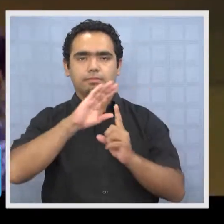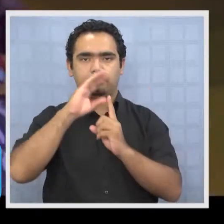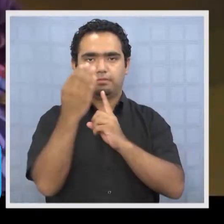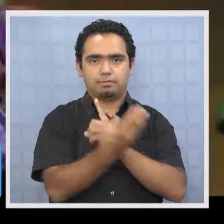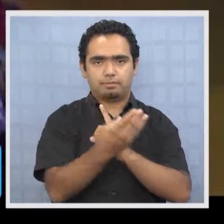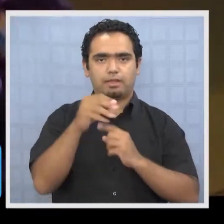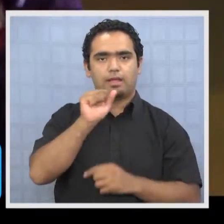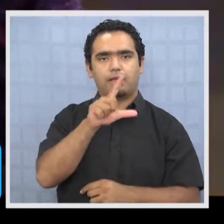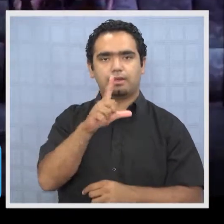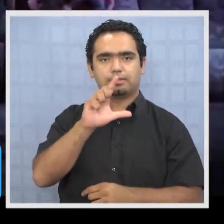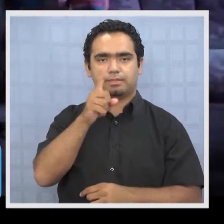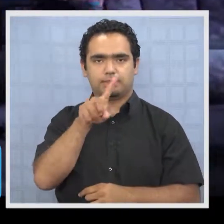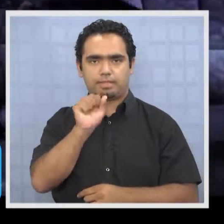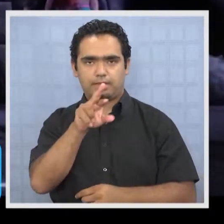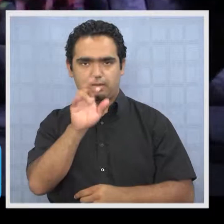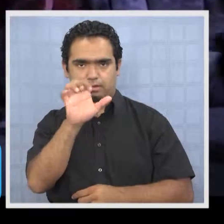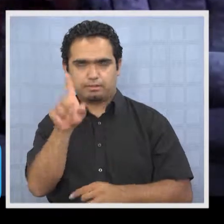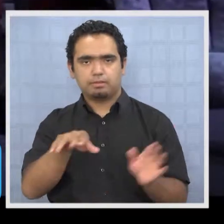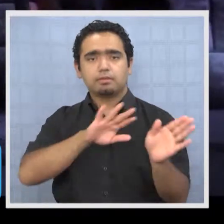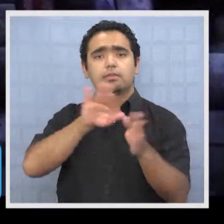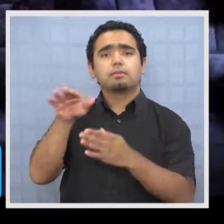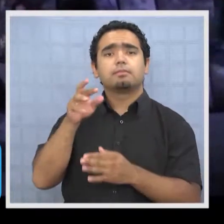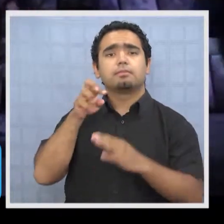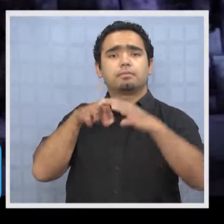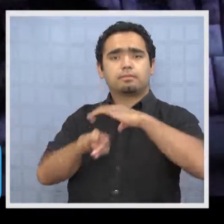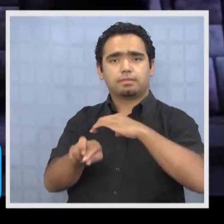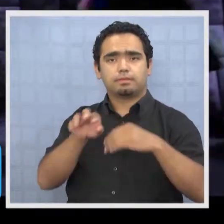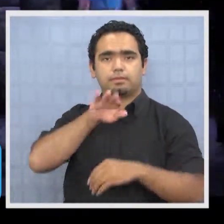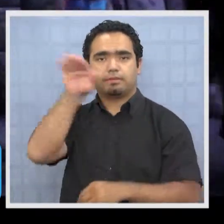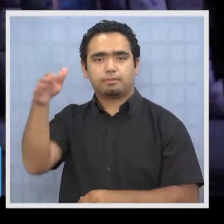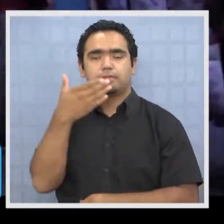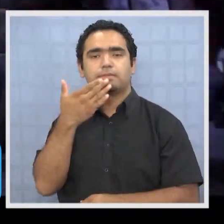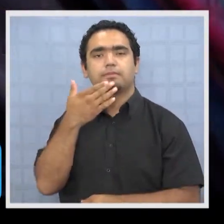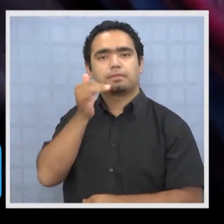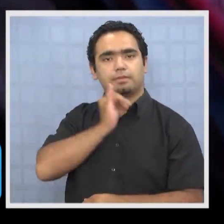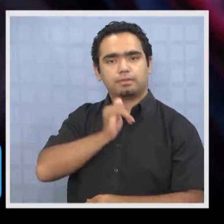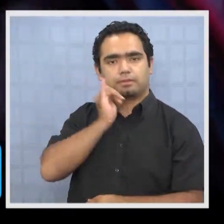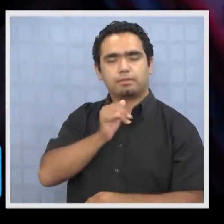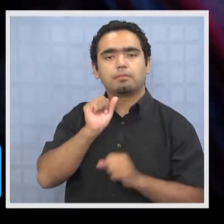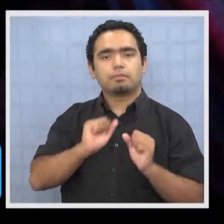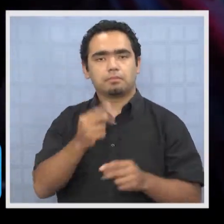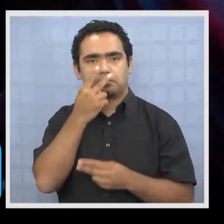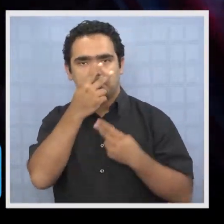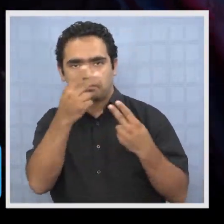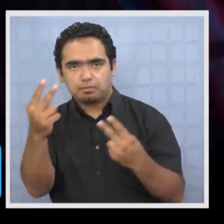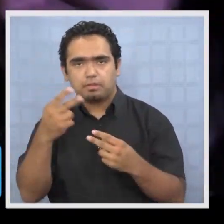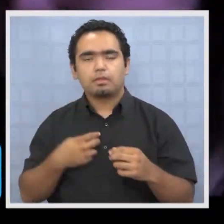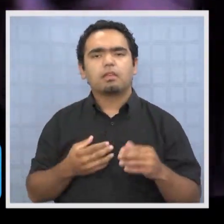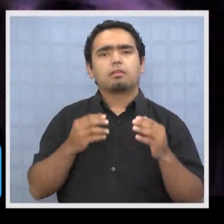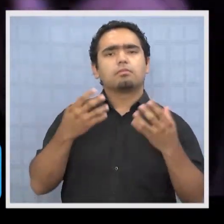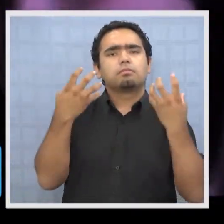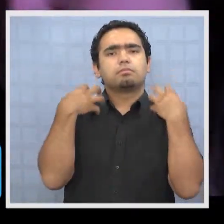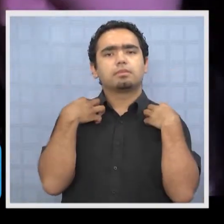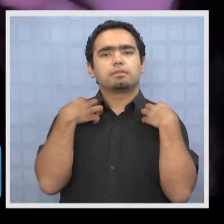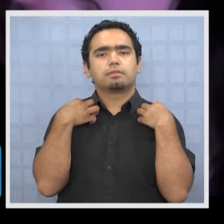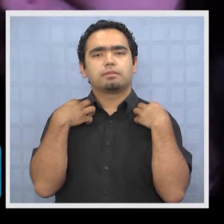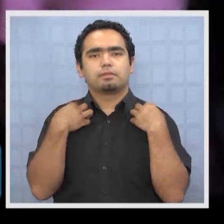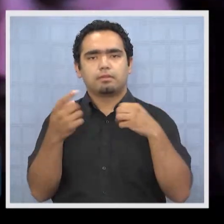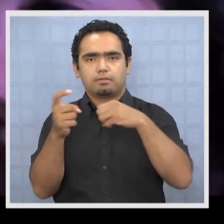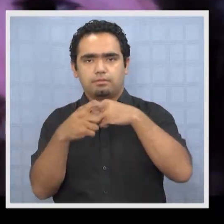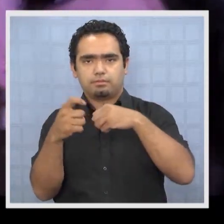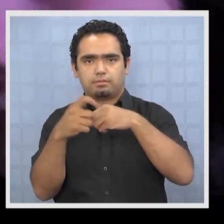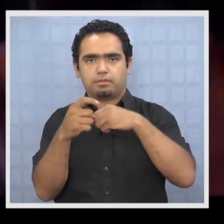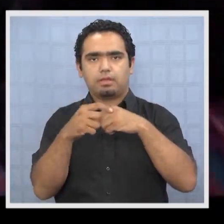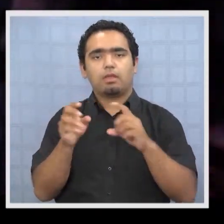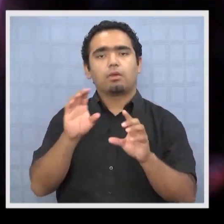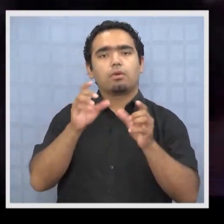Alzares. Pica, Alto Espicio e Iquique podrán disfrutar de este evento cultural, organizado por Minera Coyahuasi, la